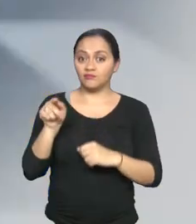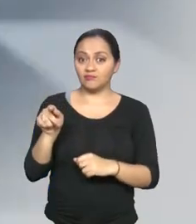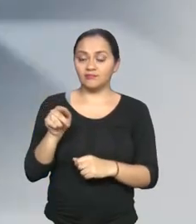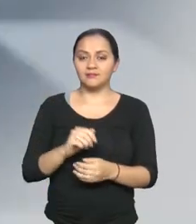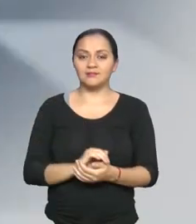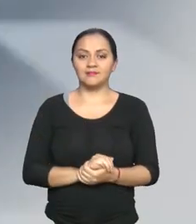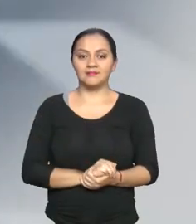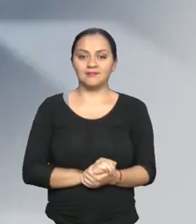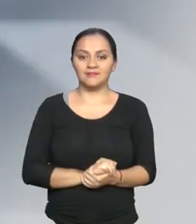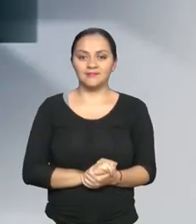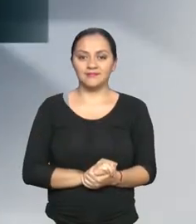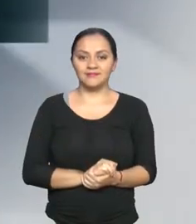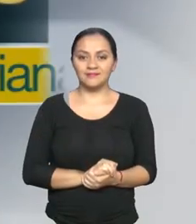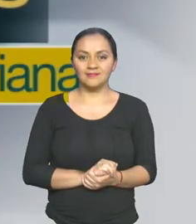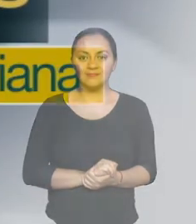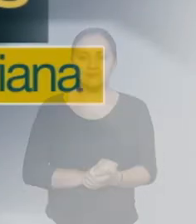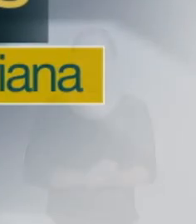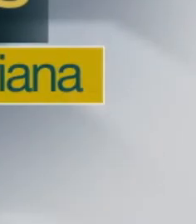FENASEC